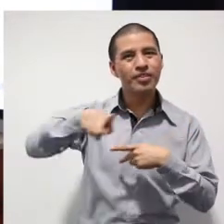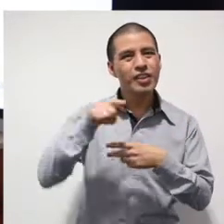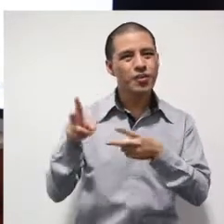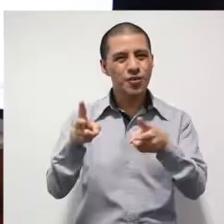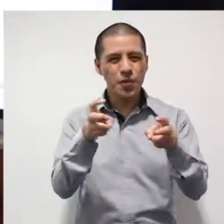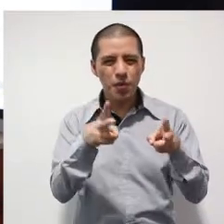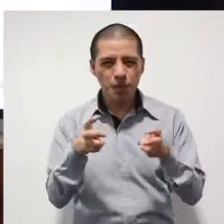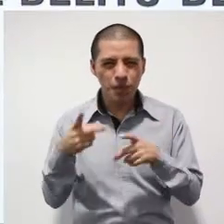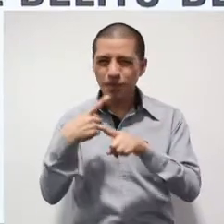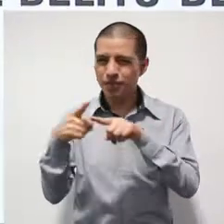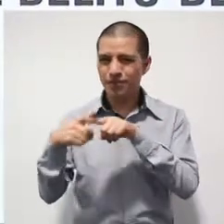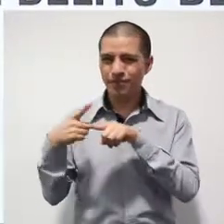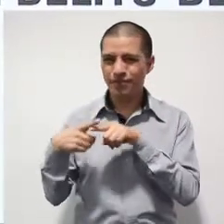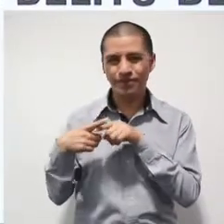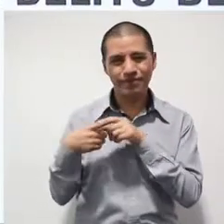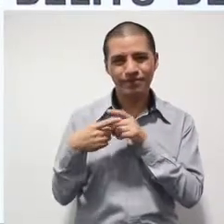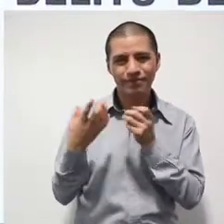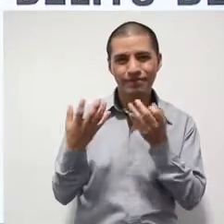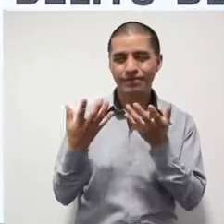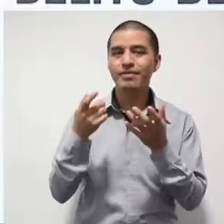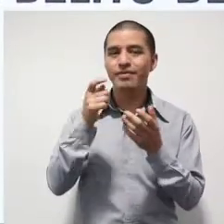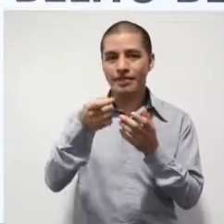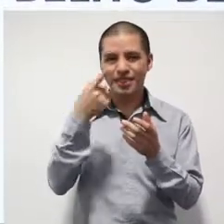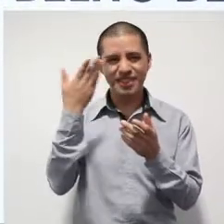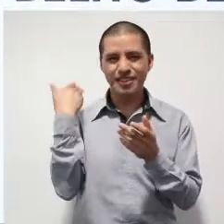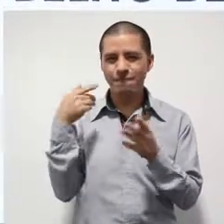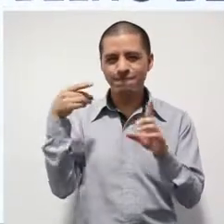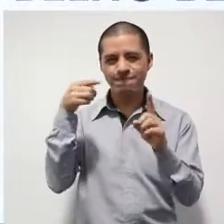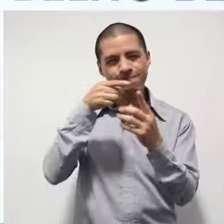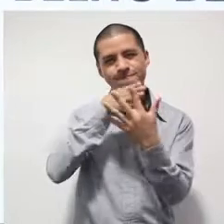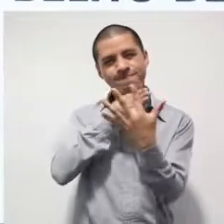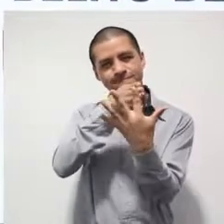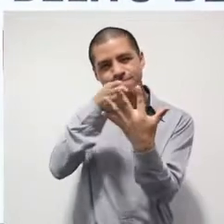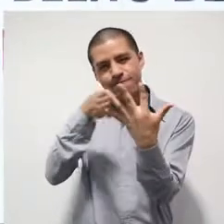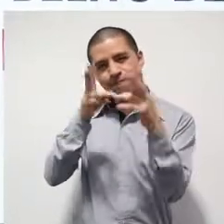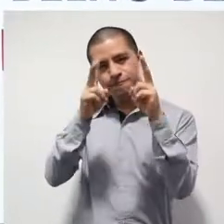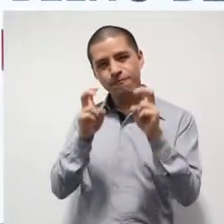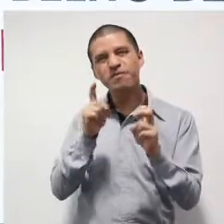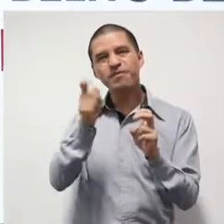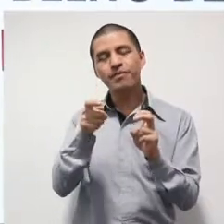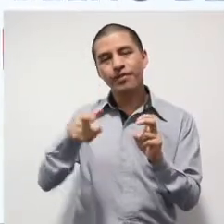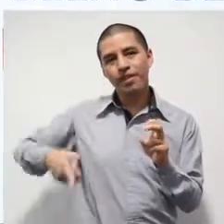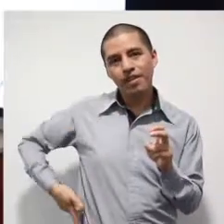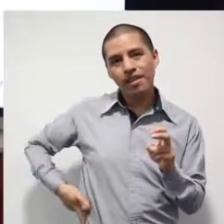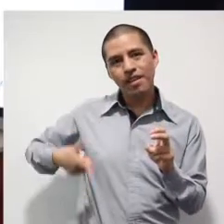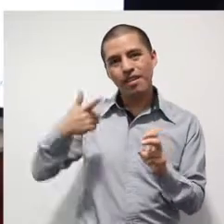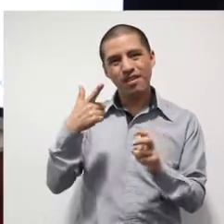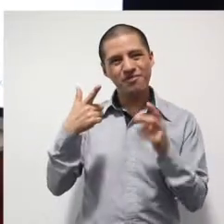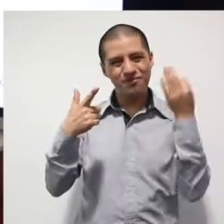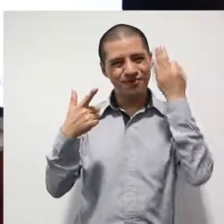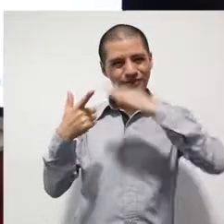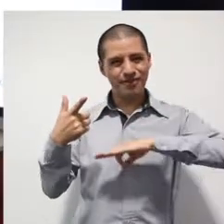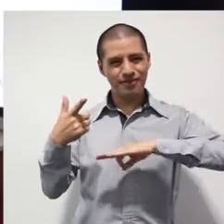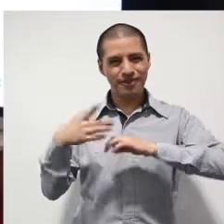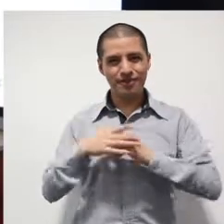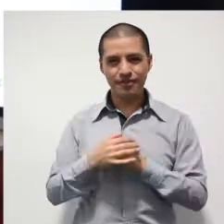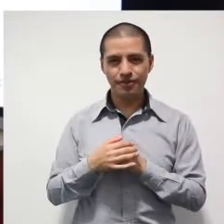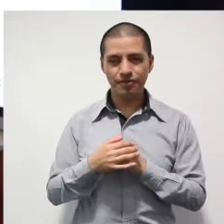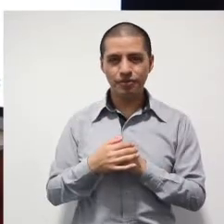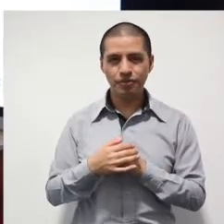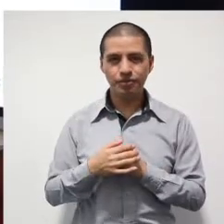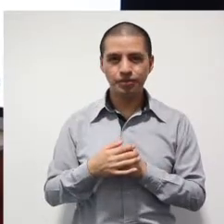aumento, sobre todo con temas muy específicos, como hemos platicado. Este asunto de las armas, tantas armas